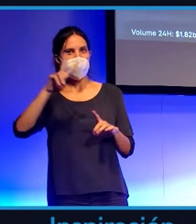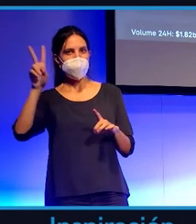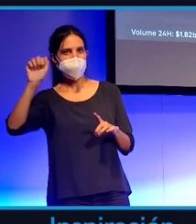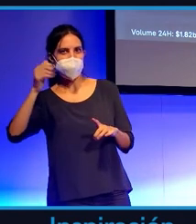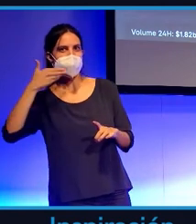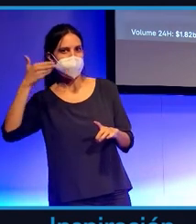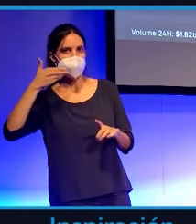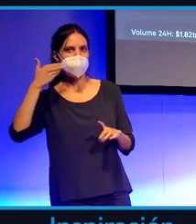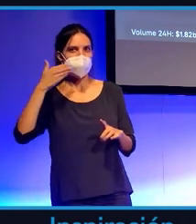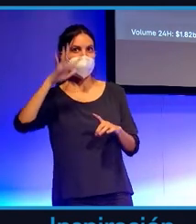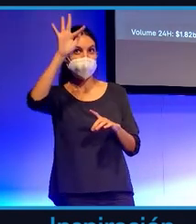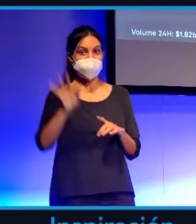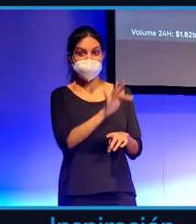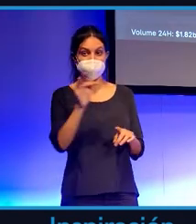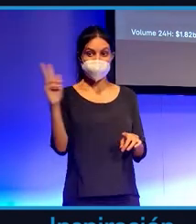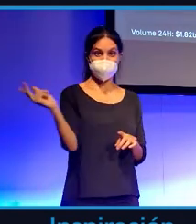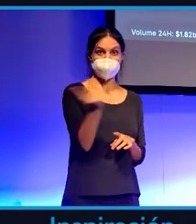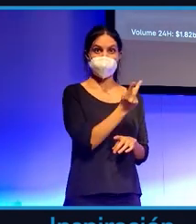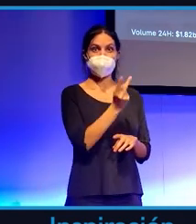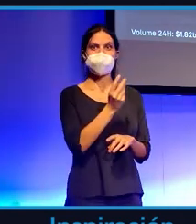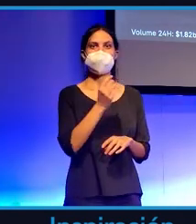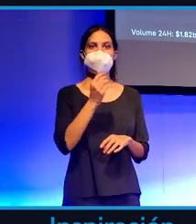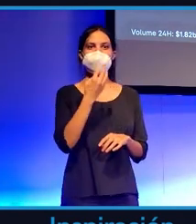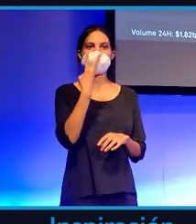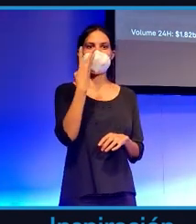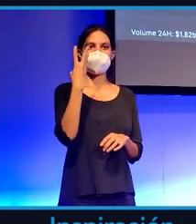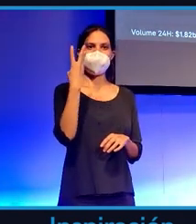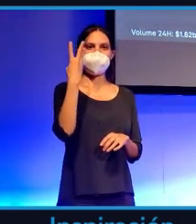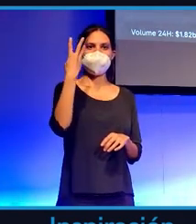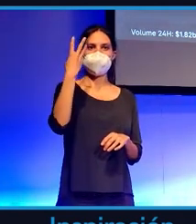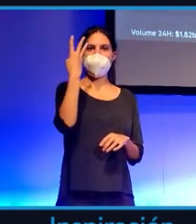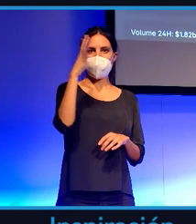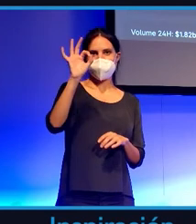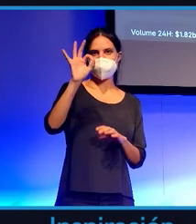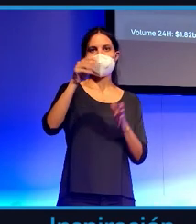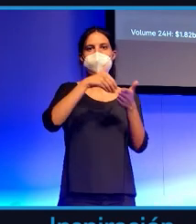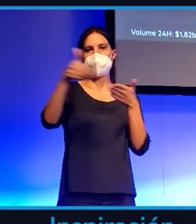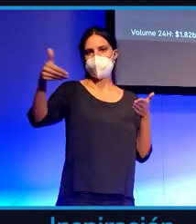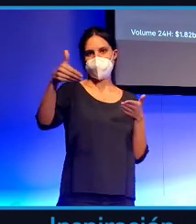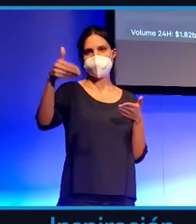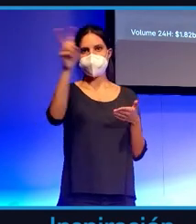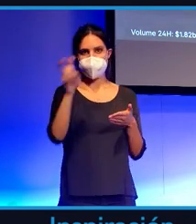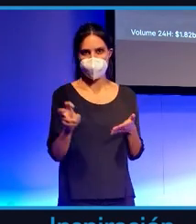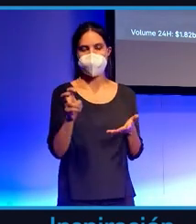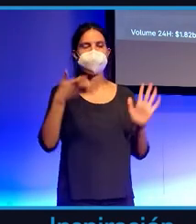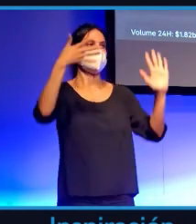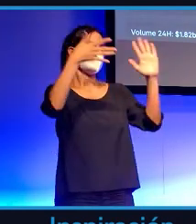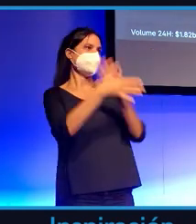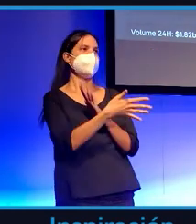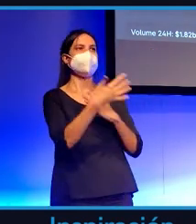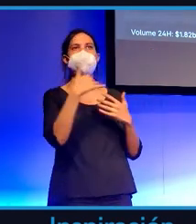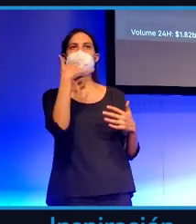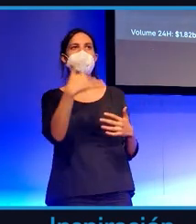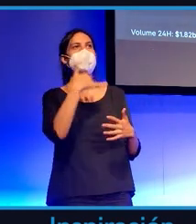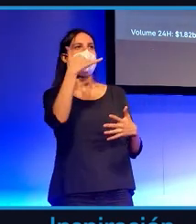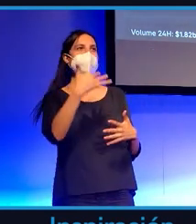40 millones de euros. 1.800. O sea, lo que quiero decir con esto es que esto hace tiempo que no es una cosa de cuatro frikis, no es una cosa underground.